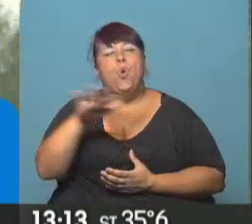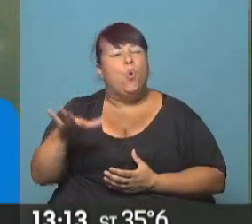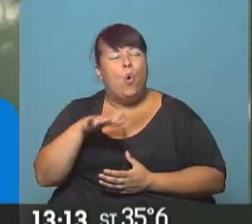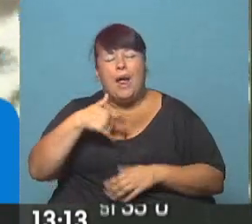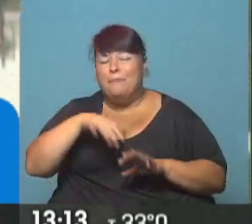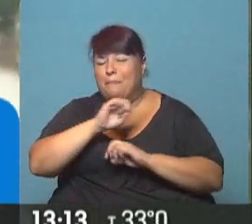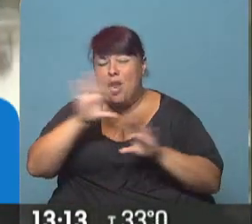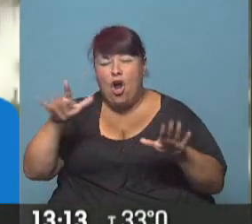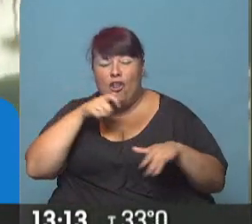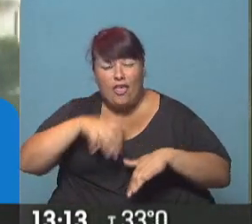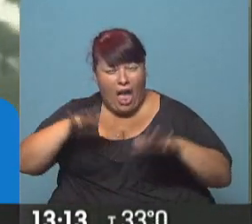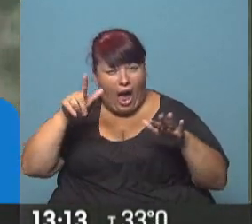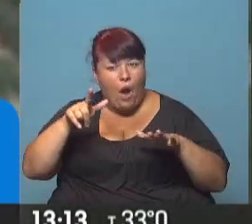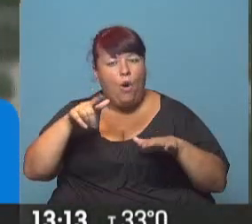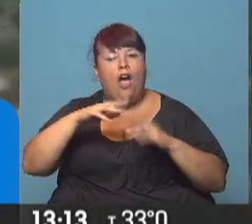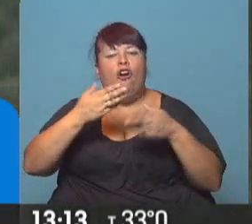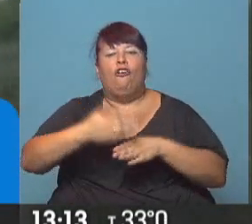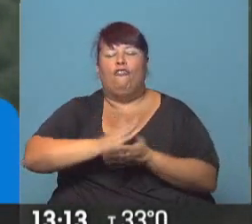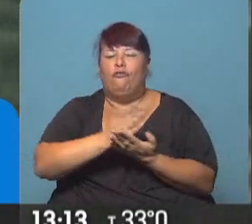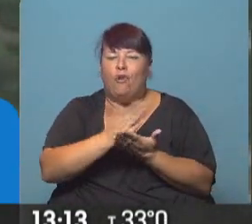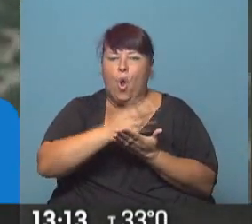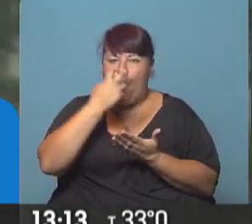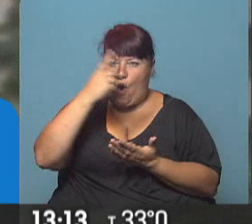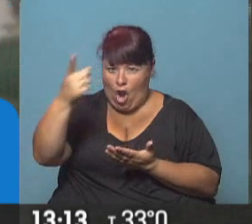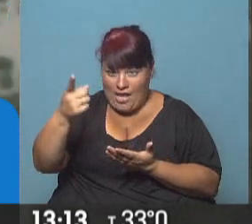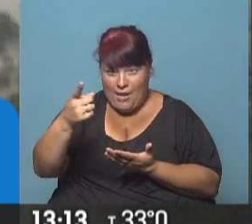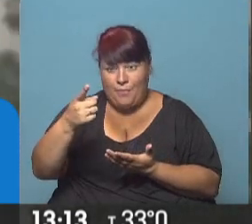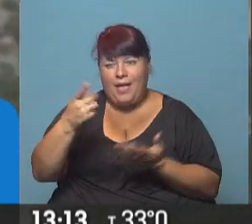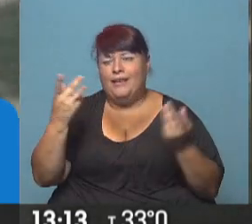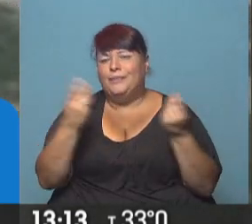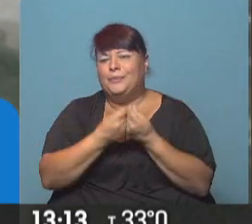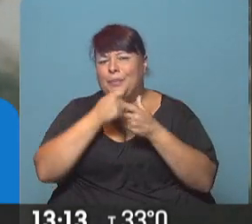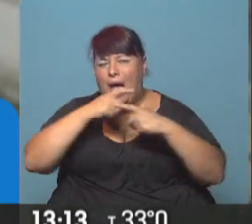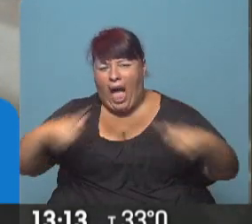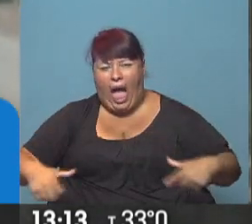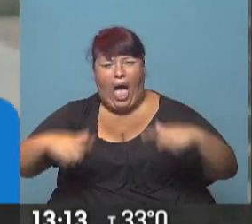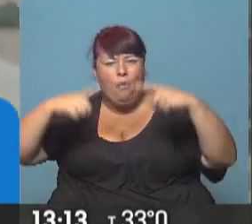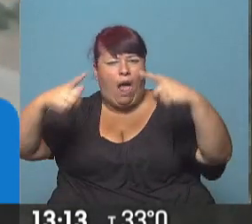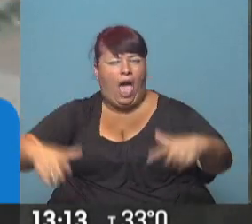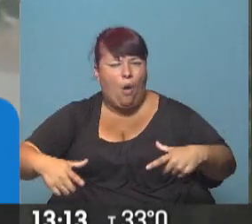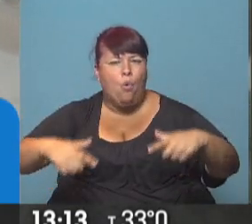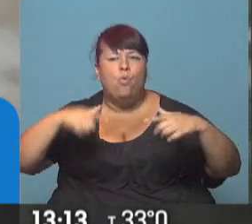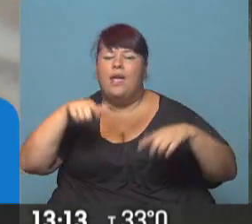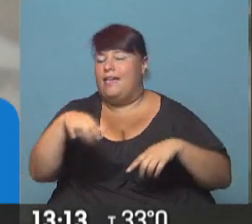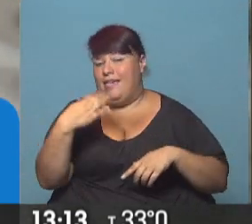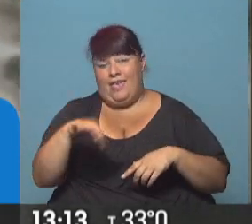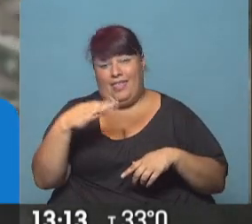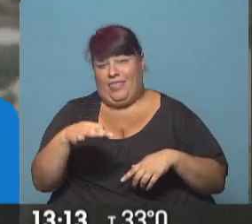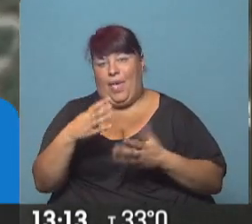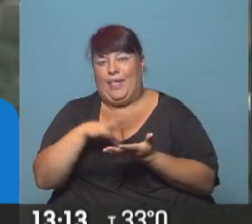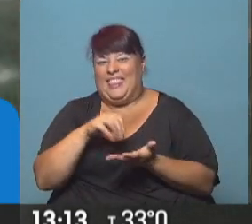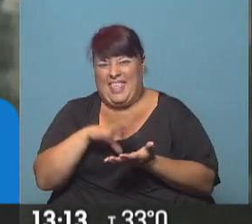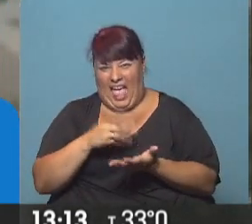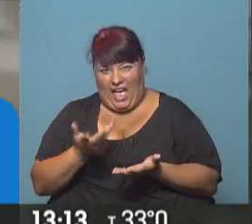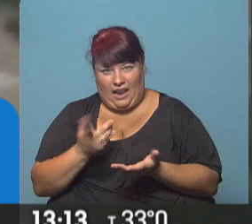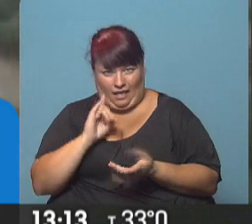diezmada por el agua está en la frontera con Bolivia. Hay enormes lagunas donde debería haber tierra.